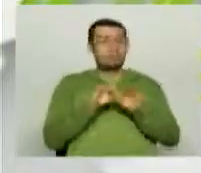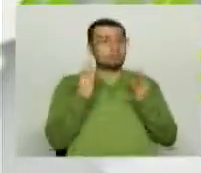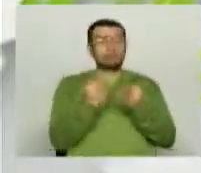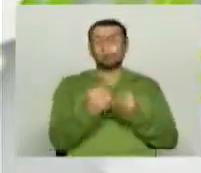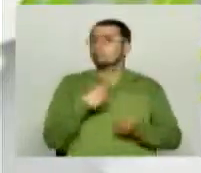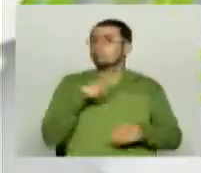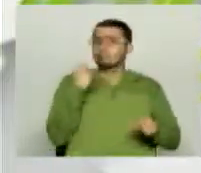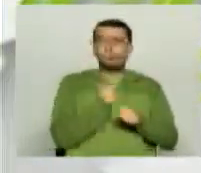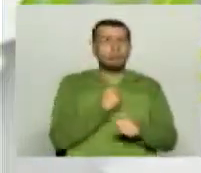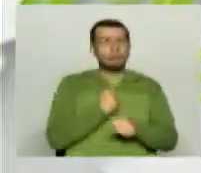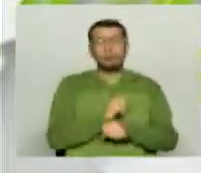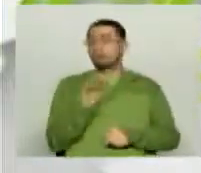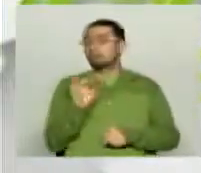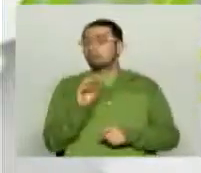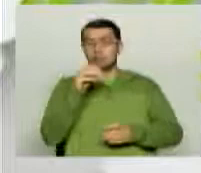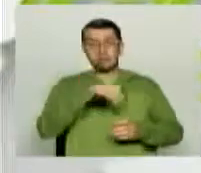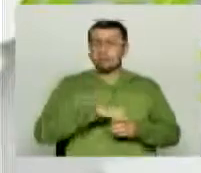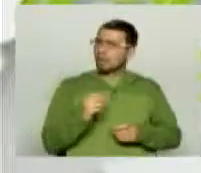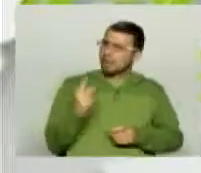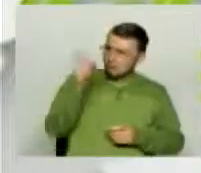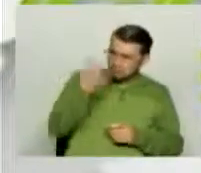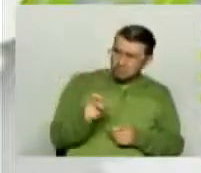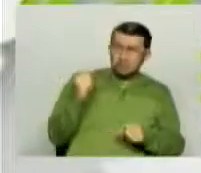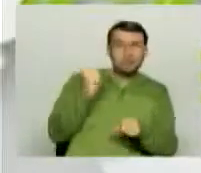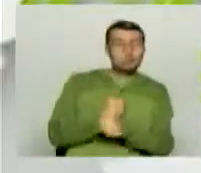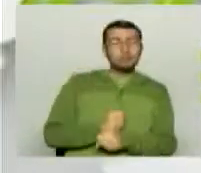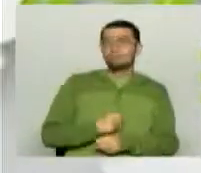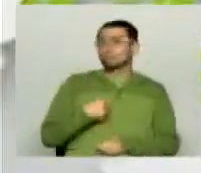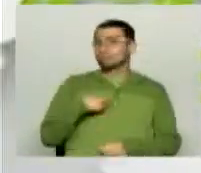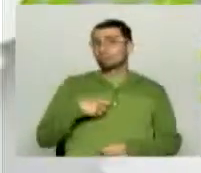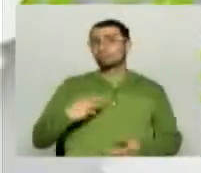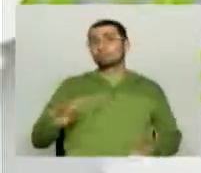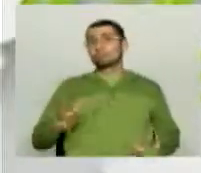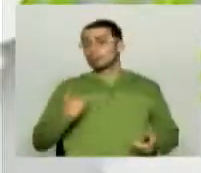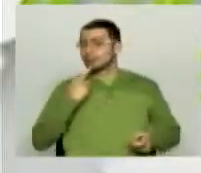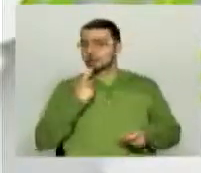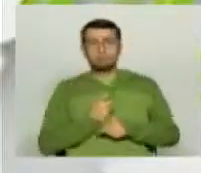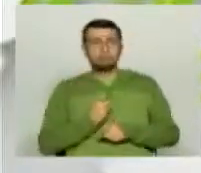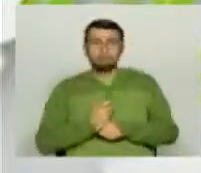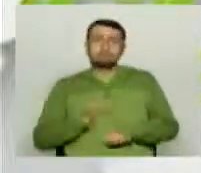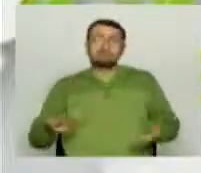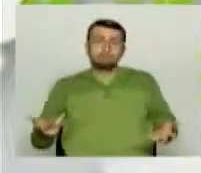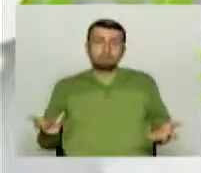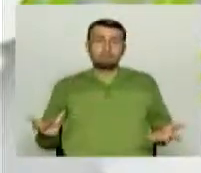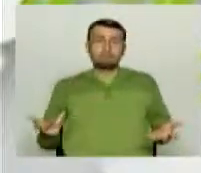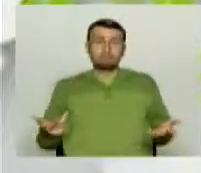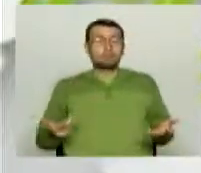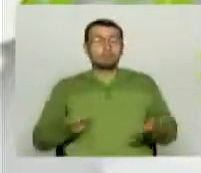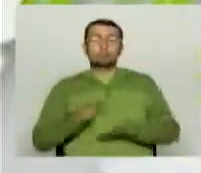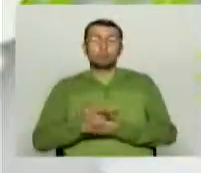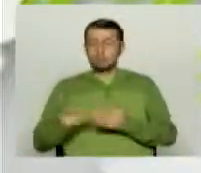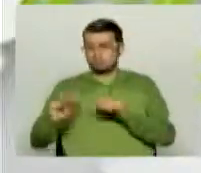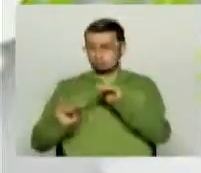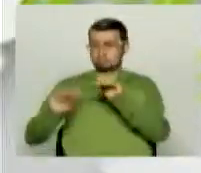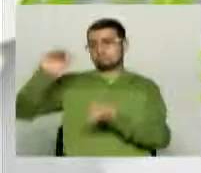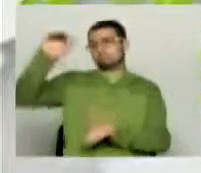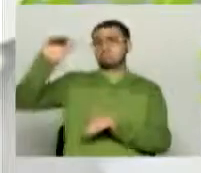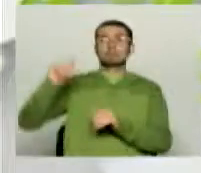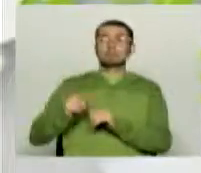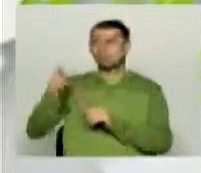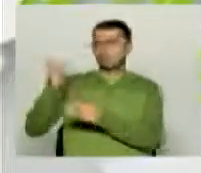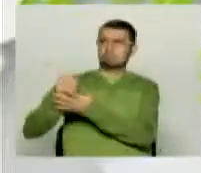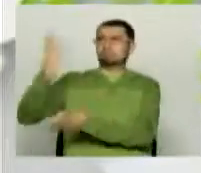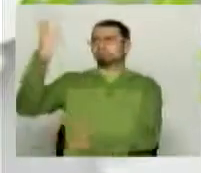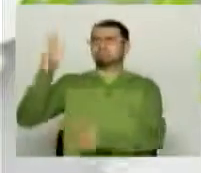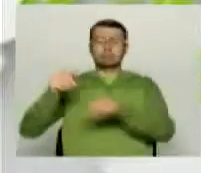dentro de su núcleo, alguien que trabaje con un trabajo formal que le permita un ingreso regular, sino que es gente que está como si lo